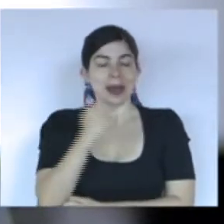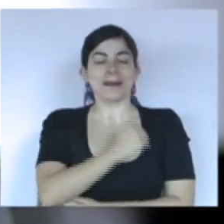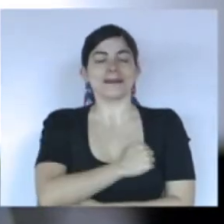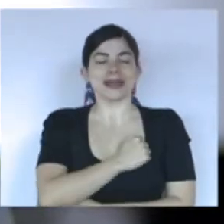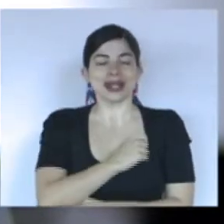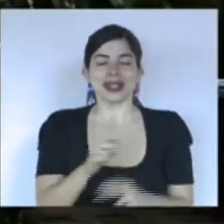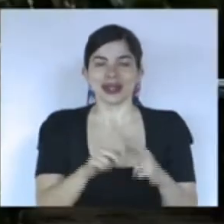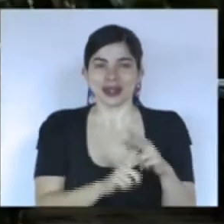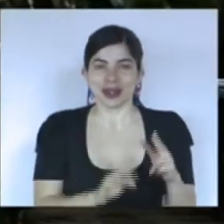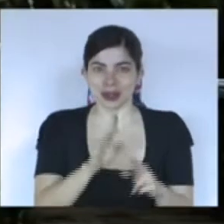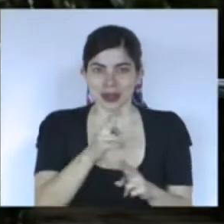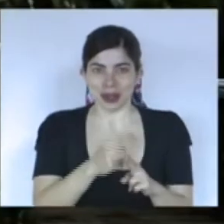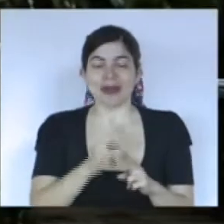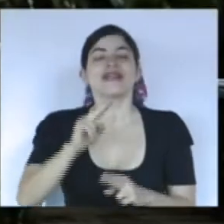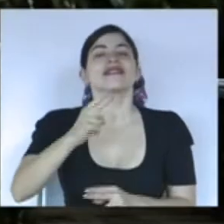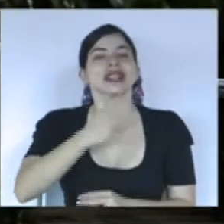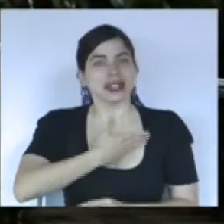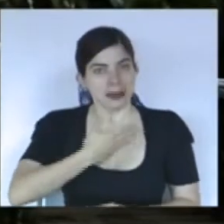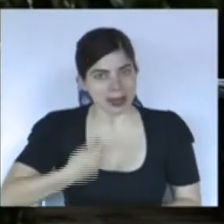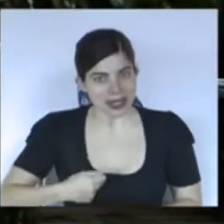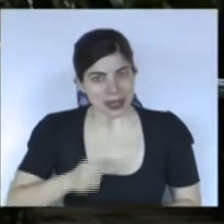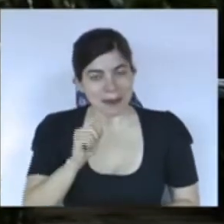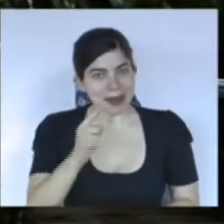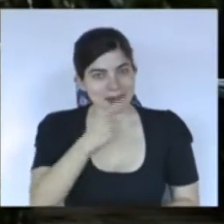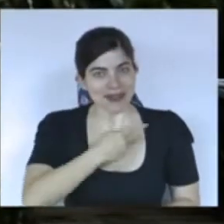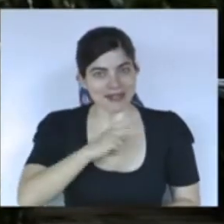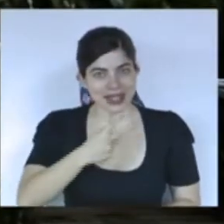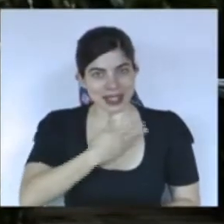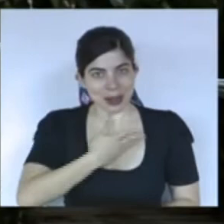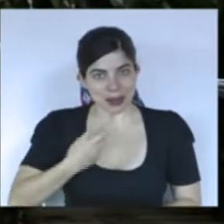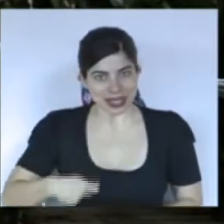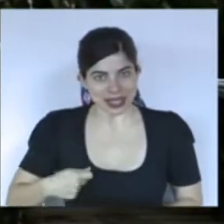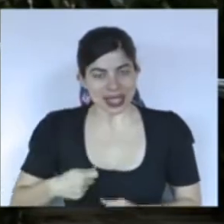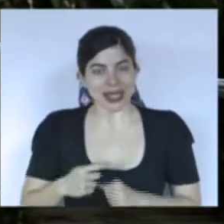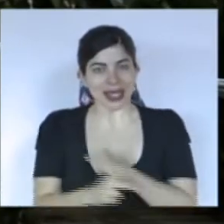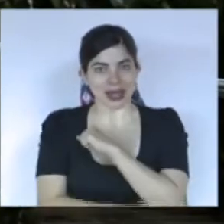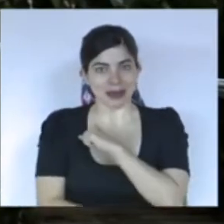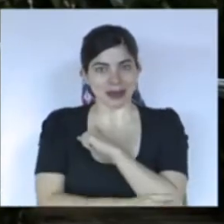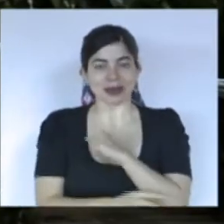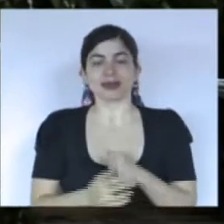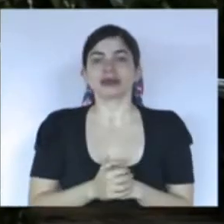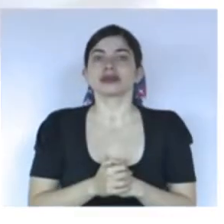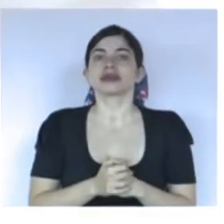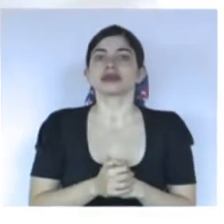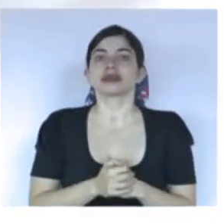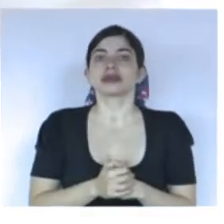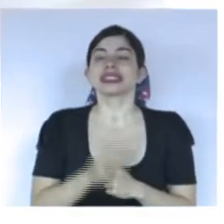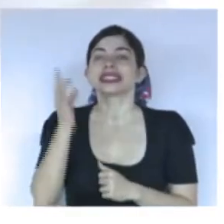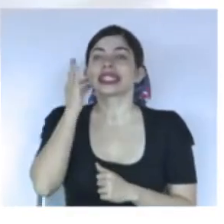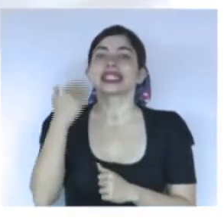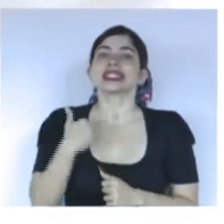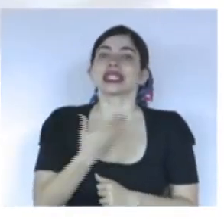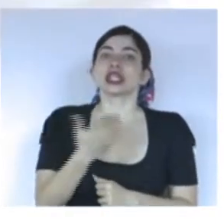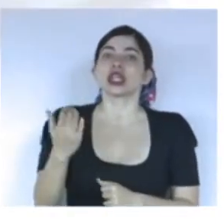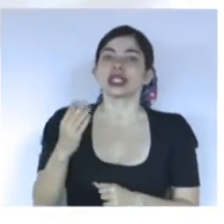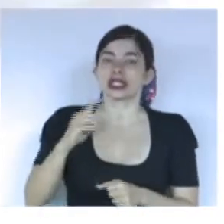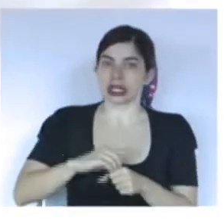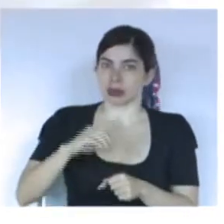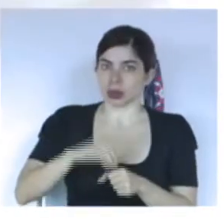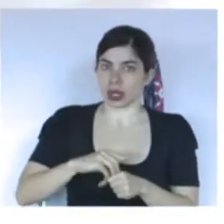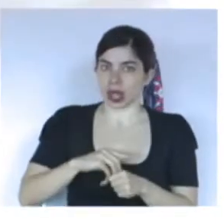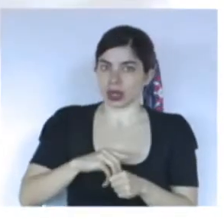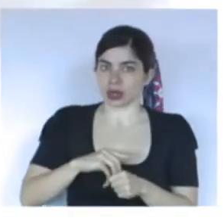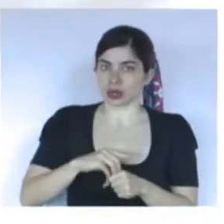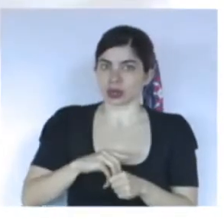omití su nombre, vicepresidenta, primera vicepresidenta de la República, señoras y señores diputados y diputadas,